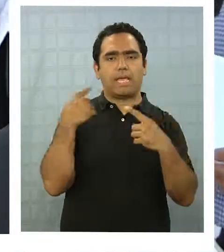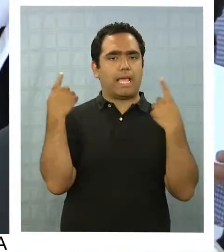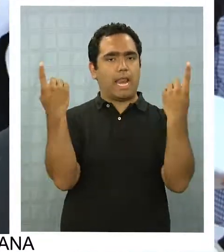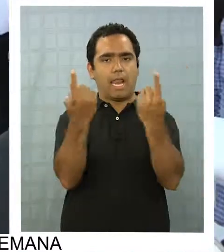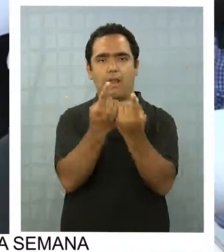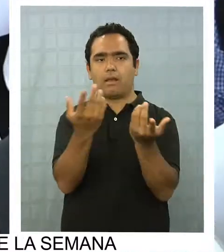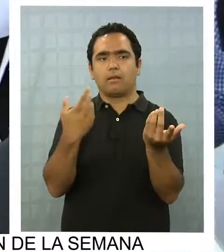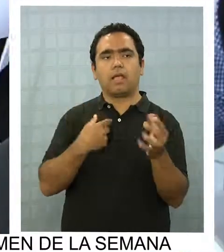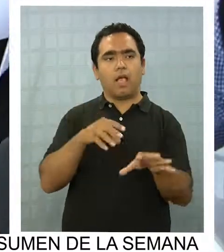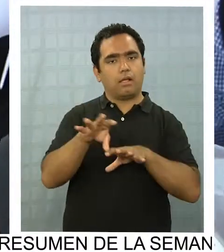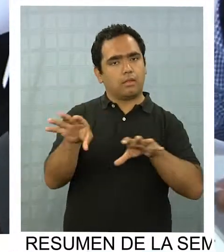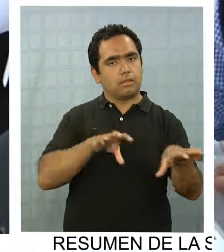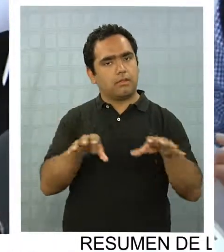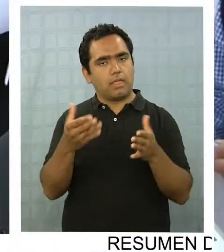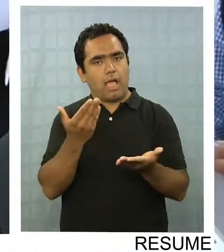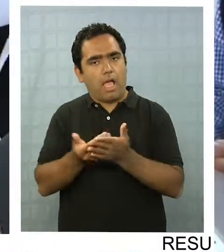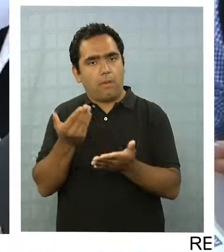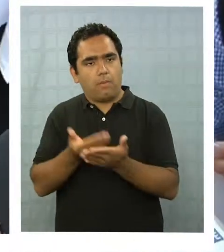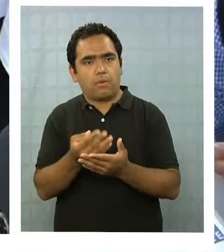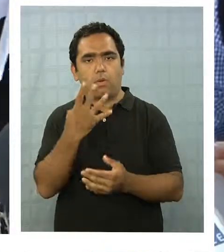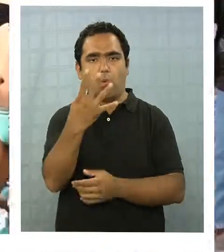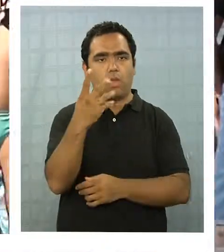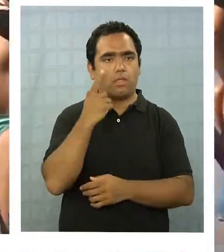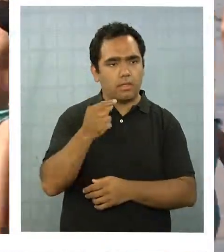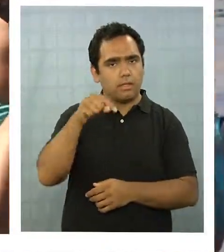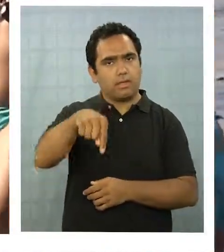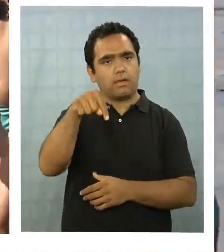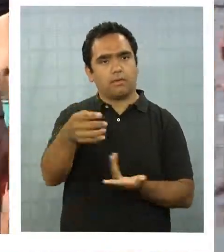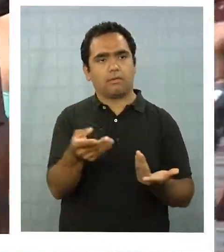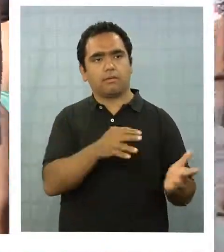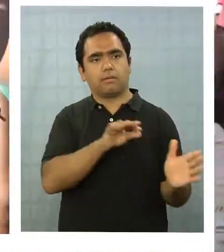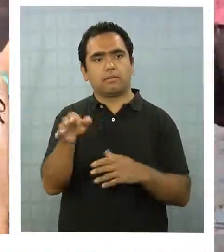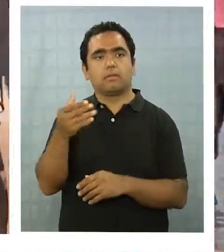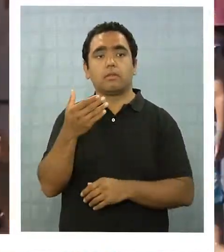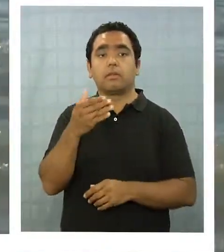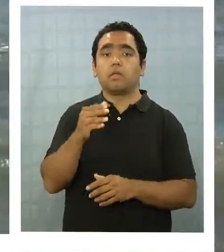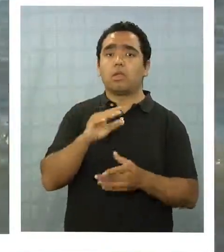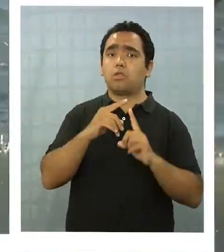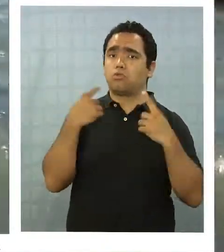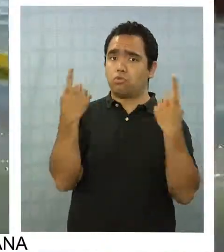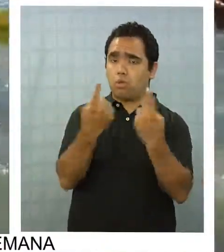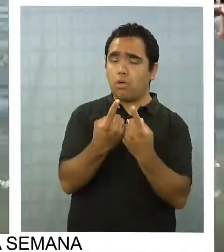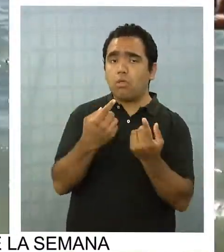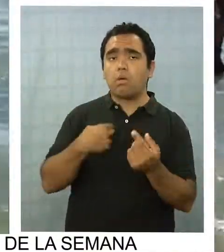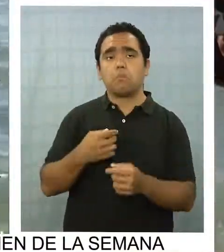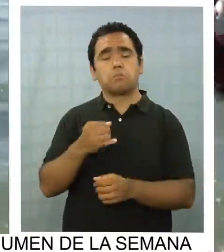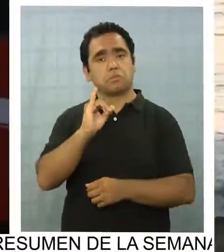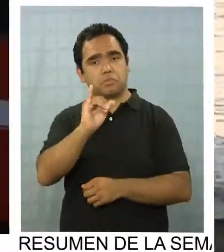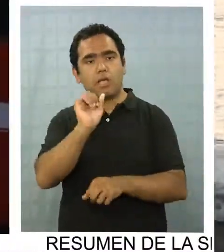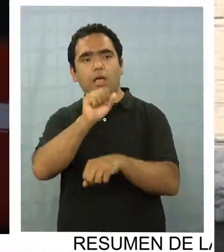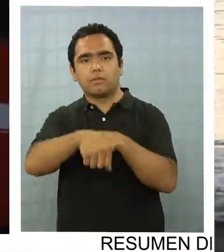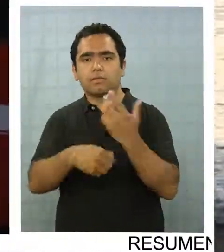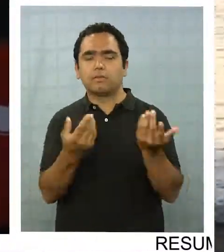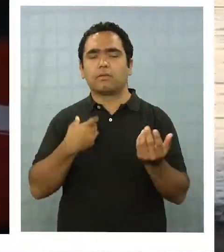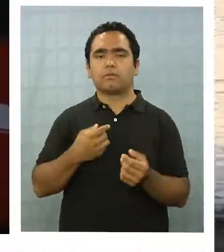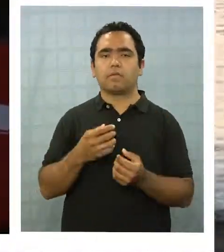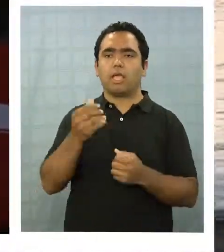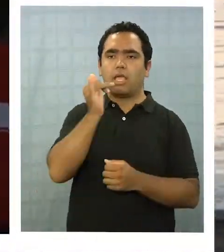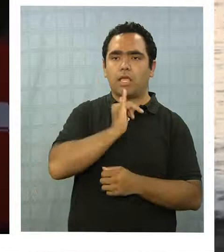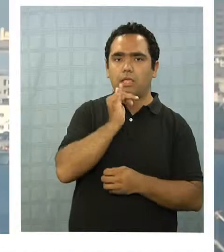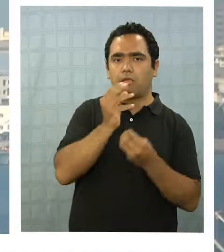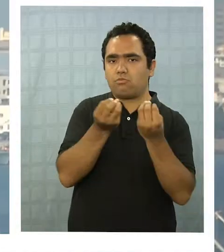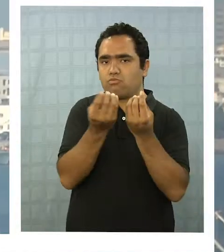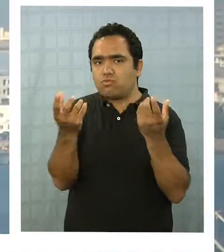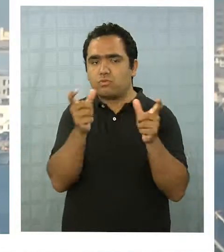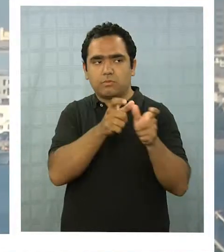aprovechando esta actividad que va a ser durante cuatro días en esta región. Y aunque todos reconocen que Iquique tiene gran potencial para atraer